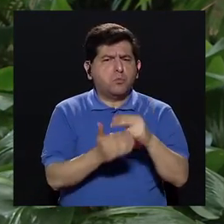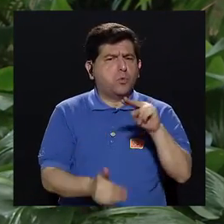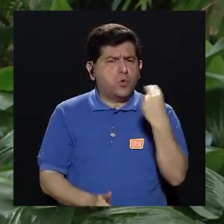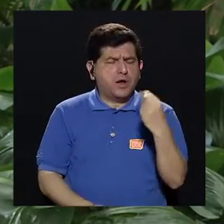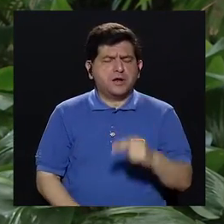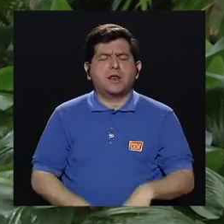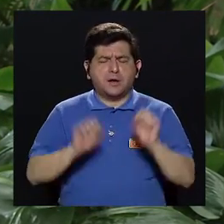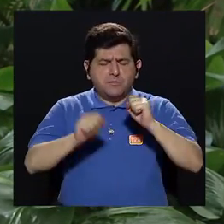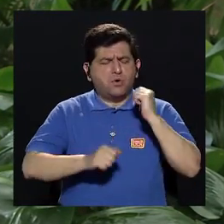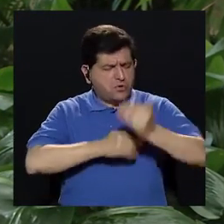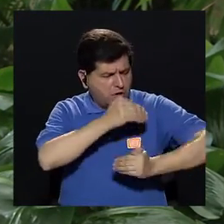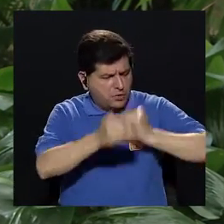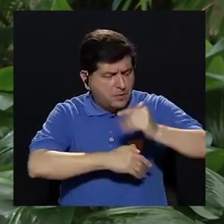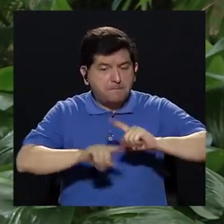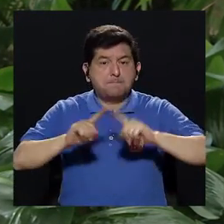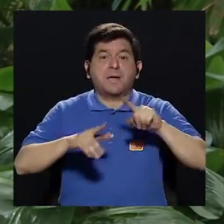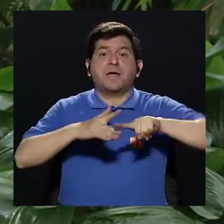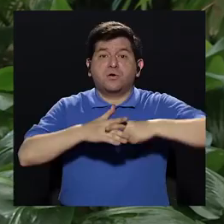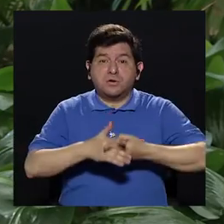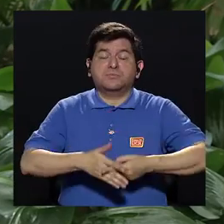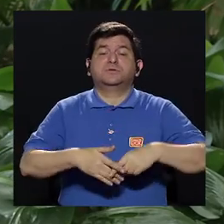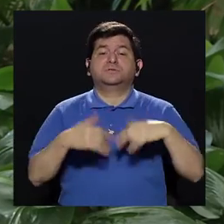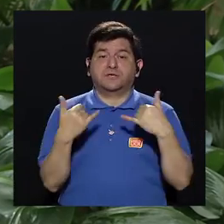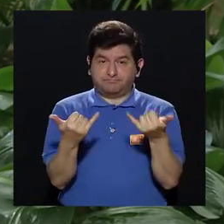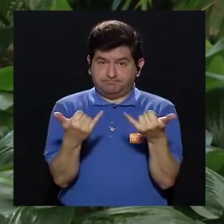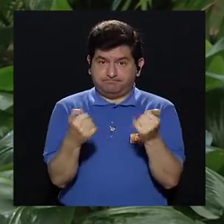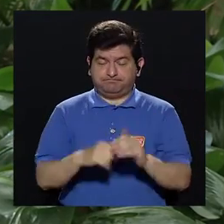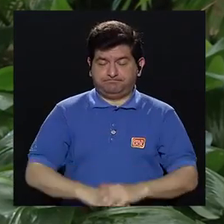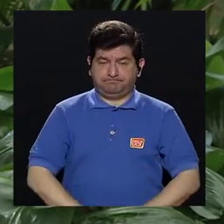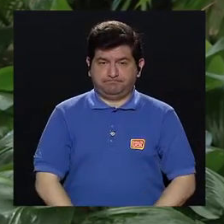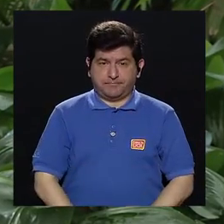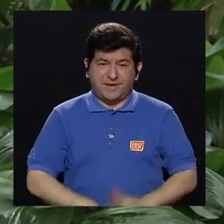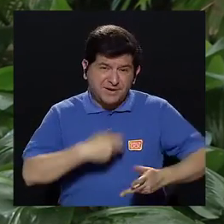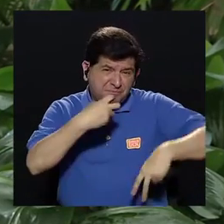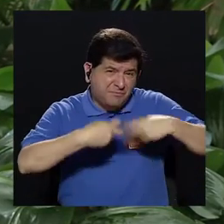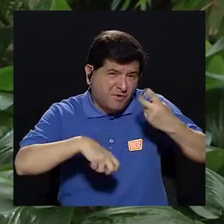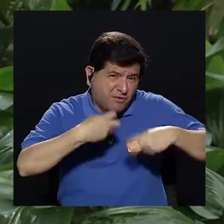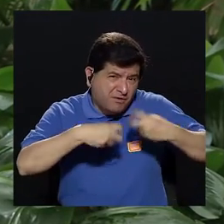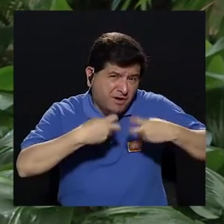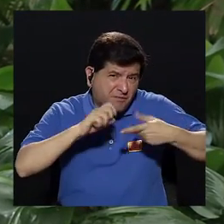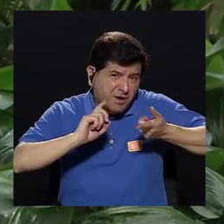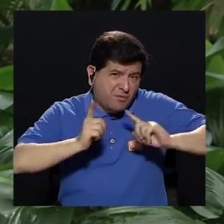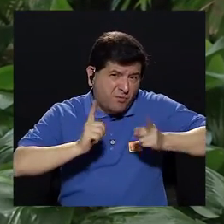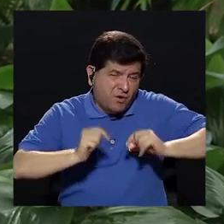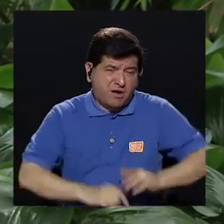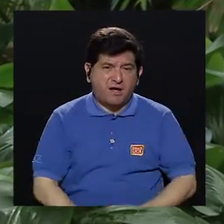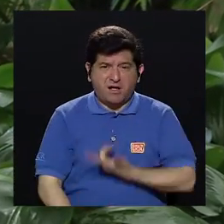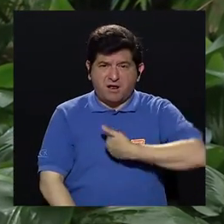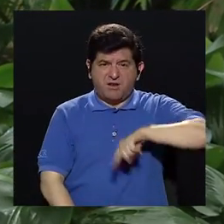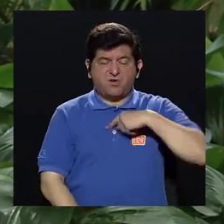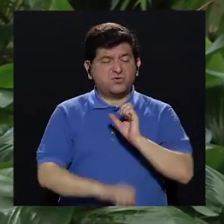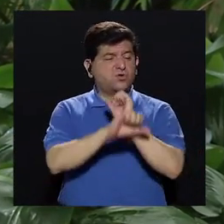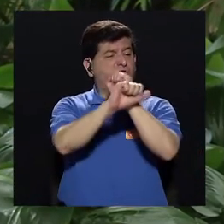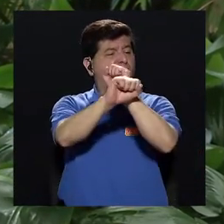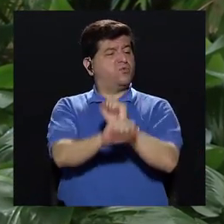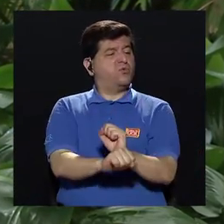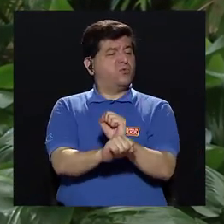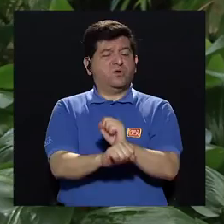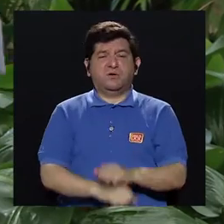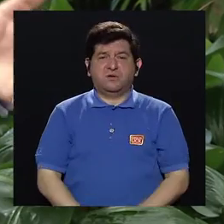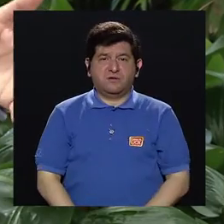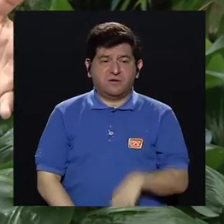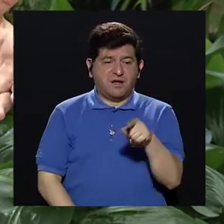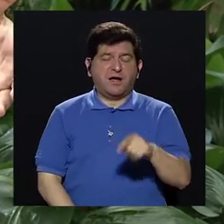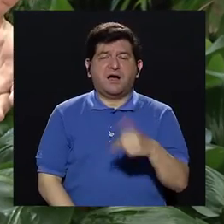los podemos ir haciendo gradualmente, pero hay que empezarlos a hacer, porque el problema es que estamos acostumbrados a